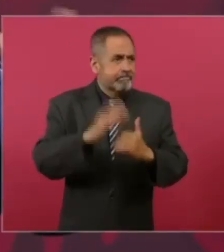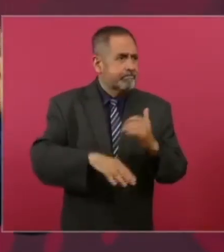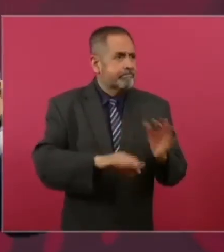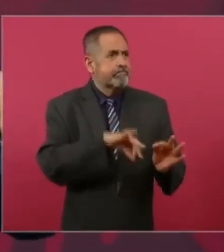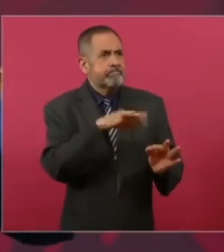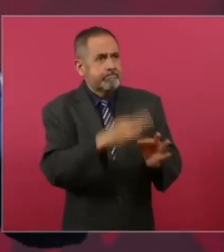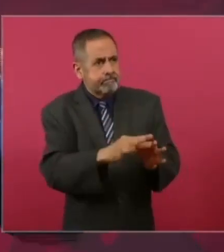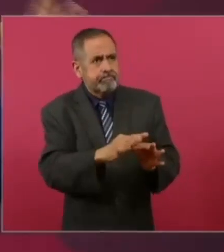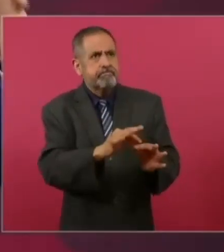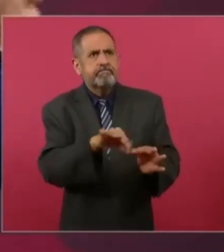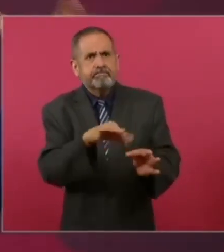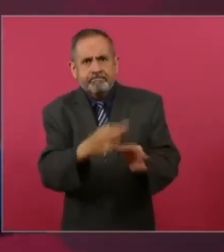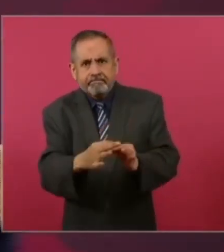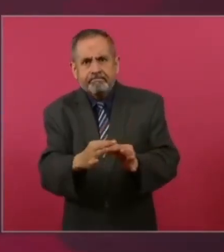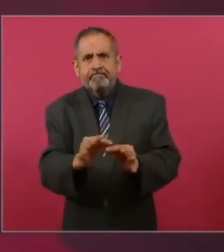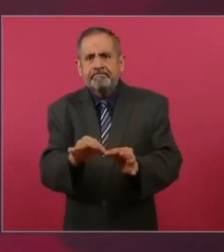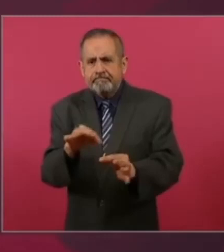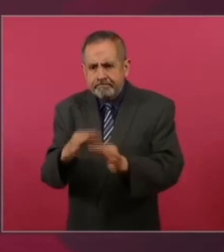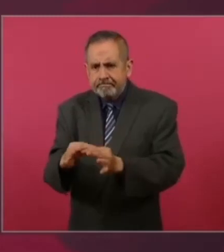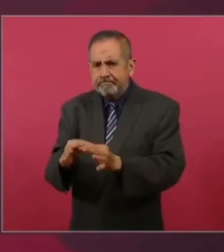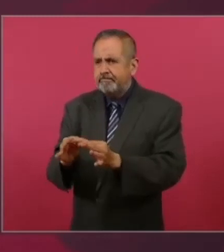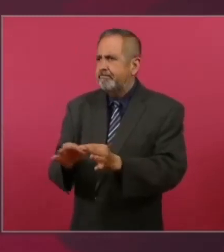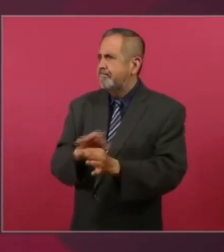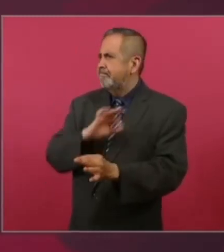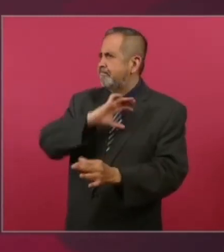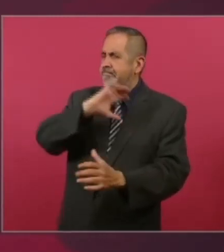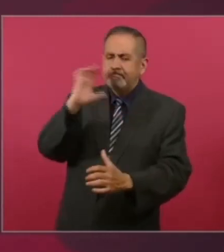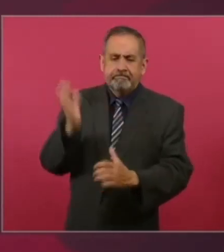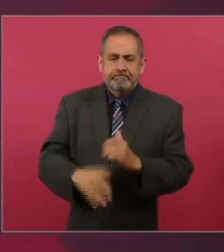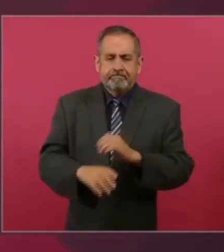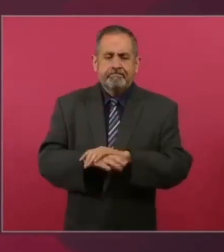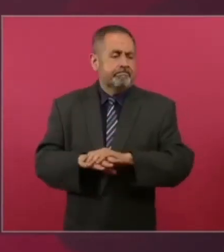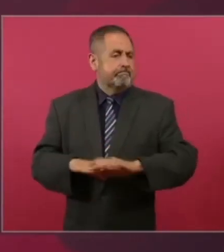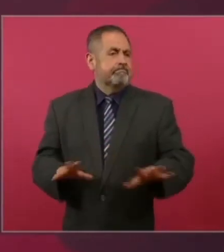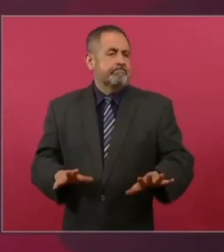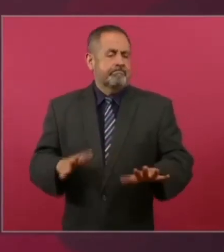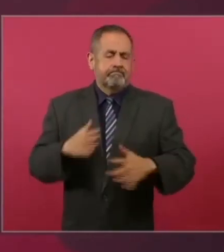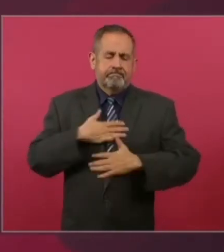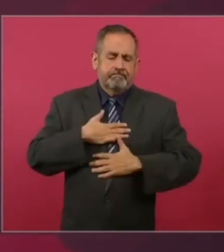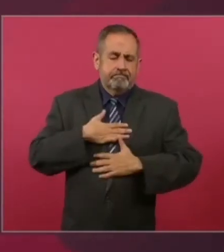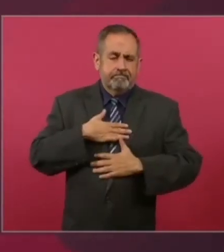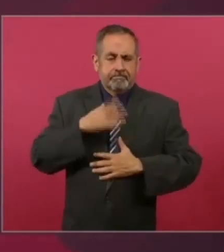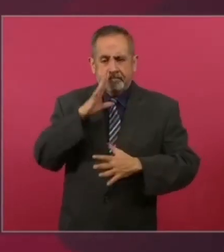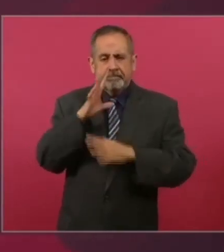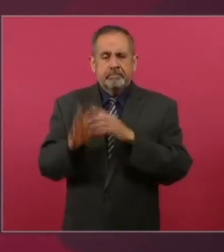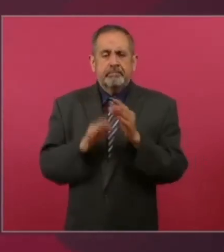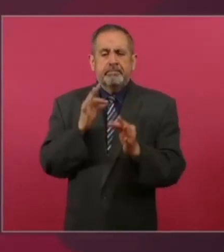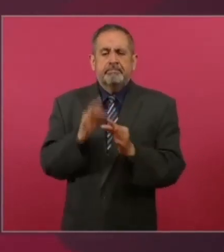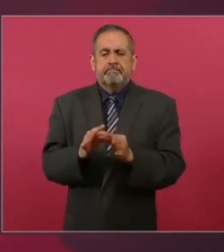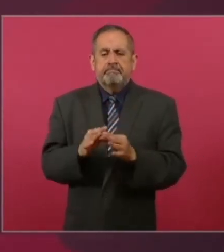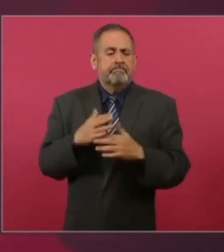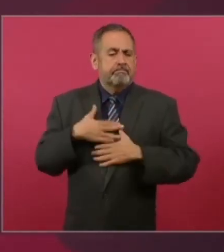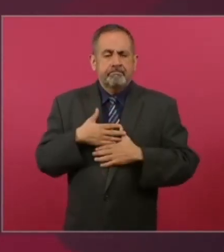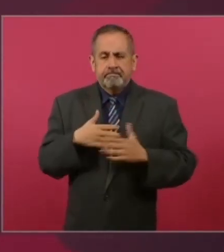todo lo relacionado con las obras de gobierno.